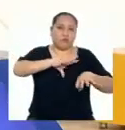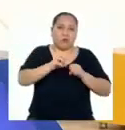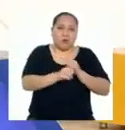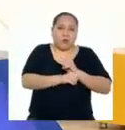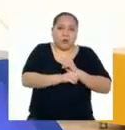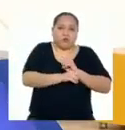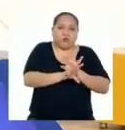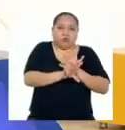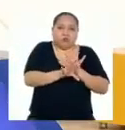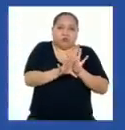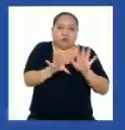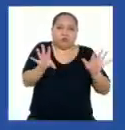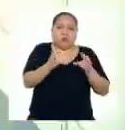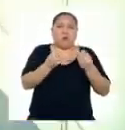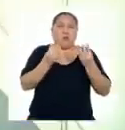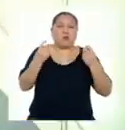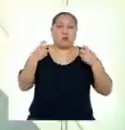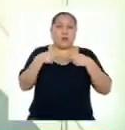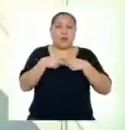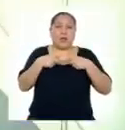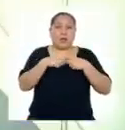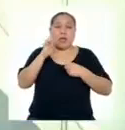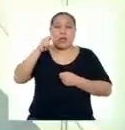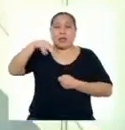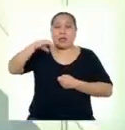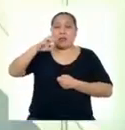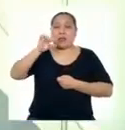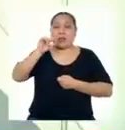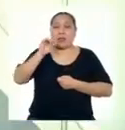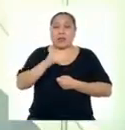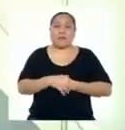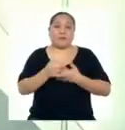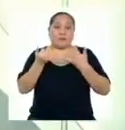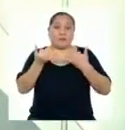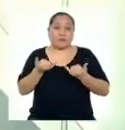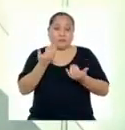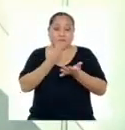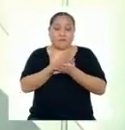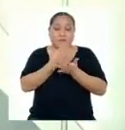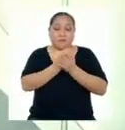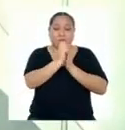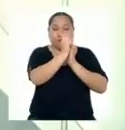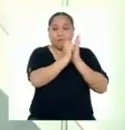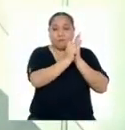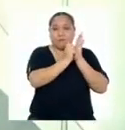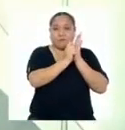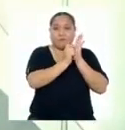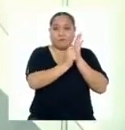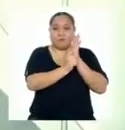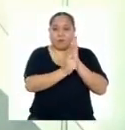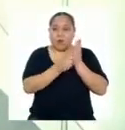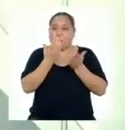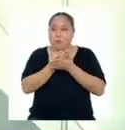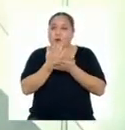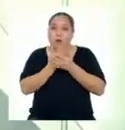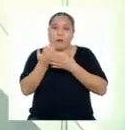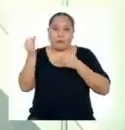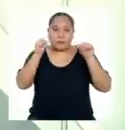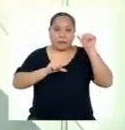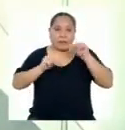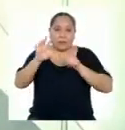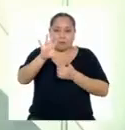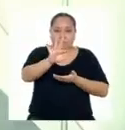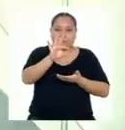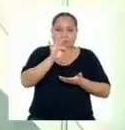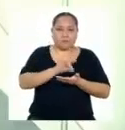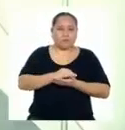se libera gran cantidad de energía El día de hoy elaboraremos argumentaciones con evidencia científica Para tomar